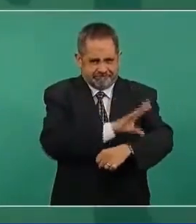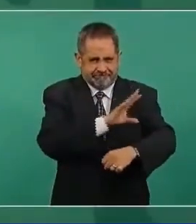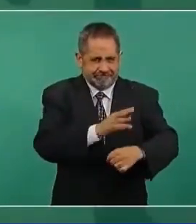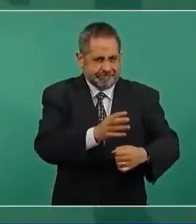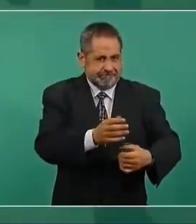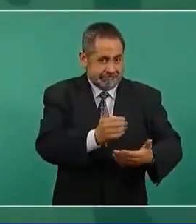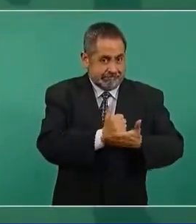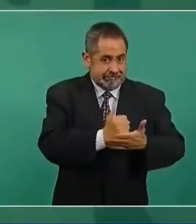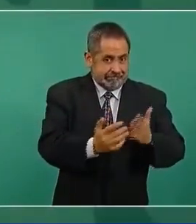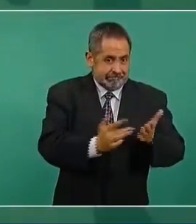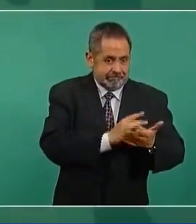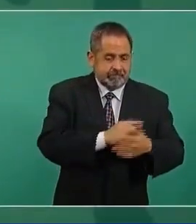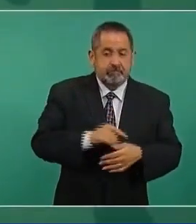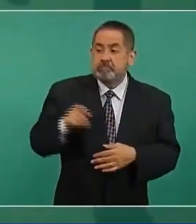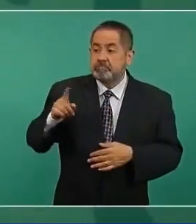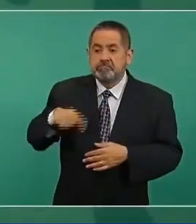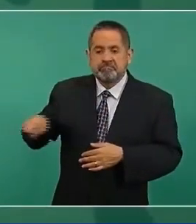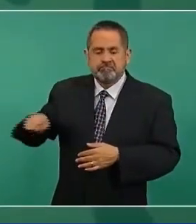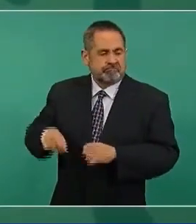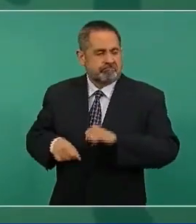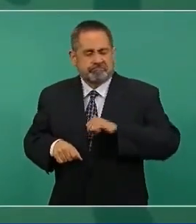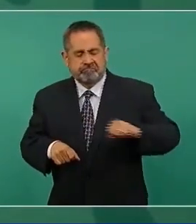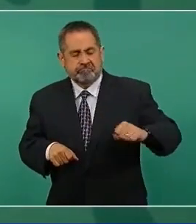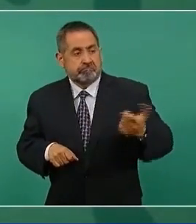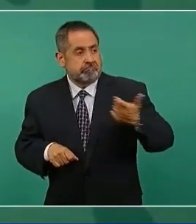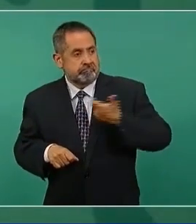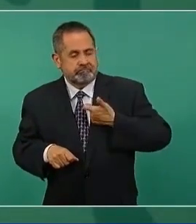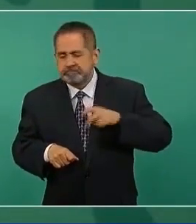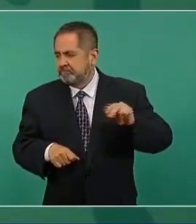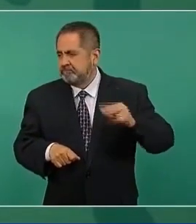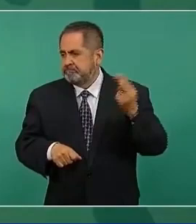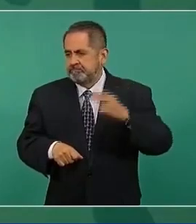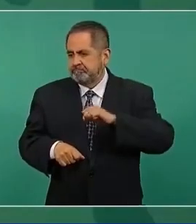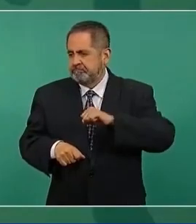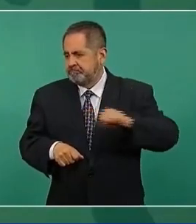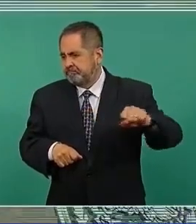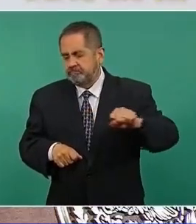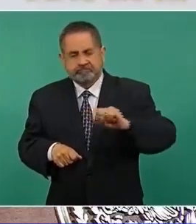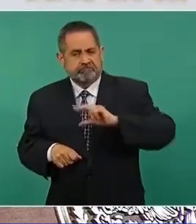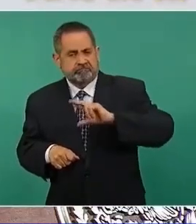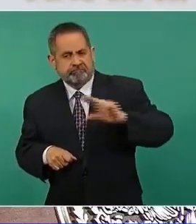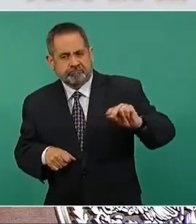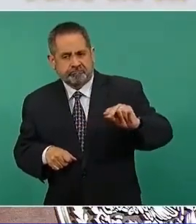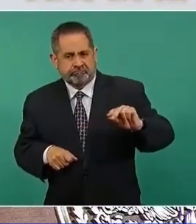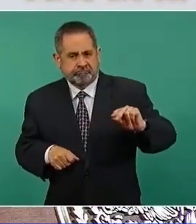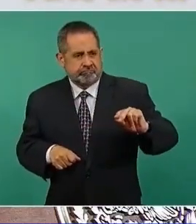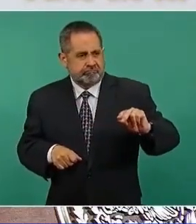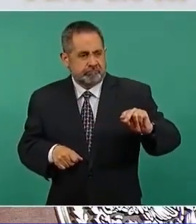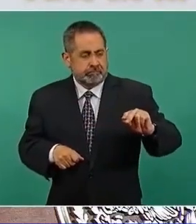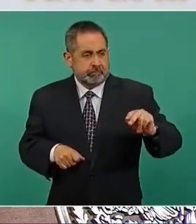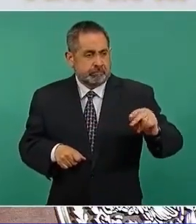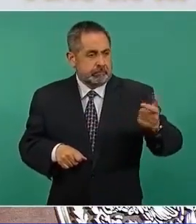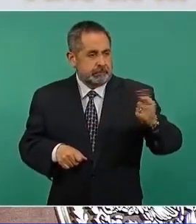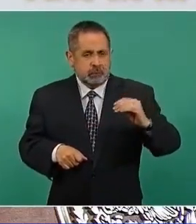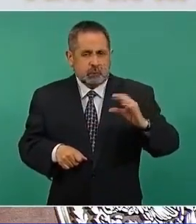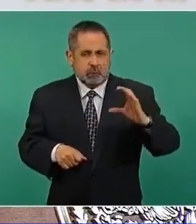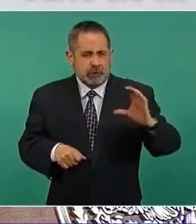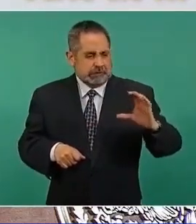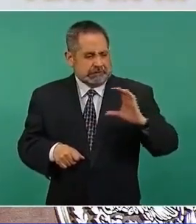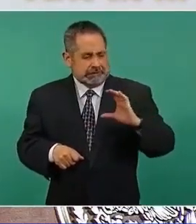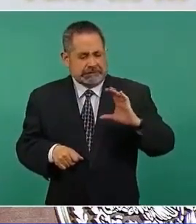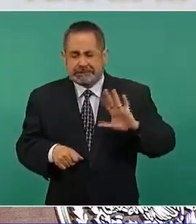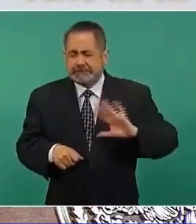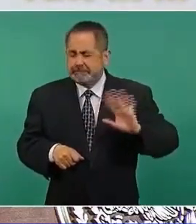resistieron todos los cañonazos. Pero bueno,